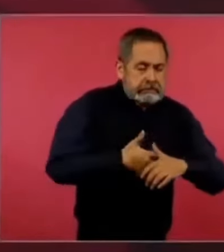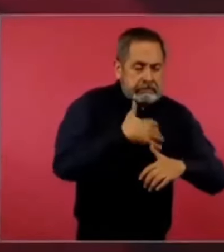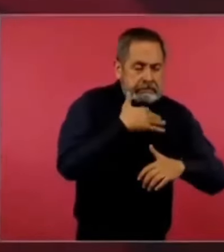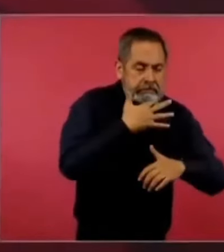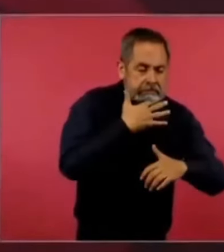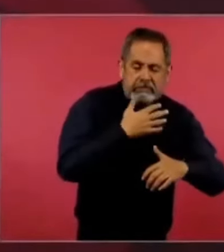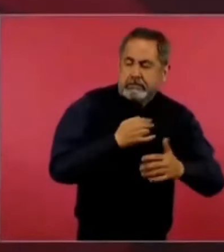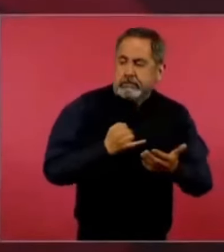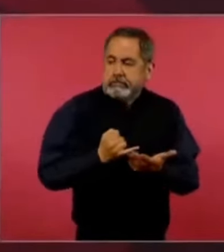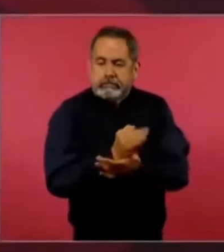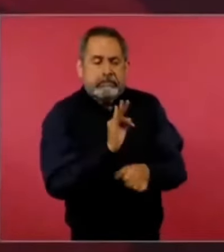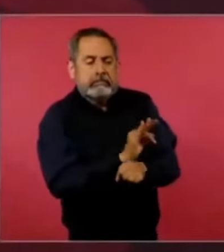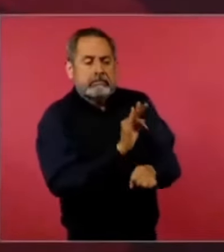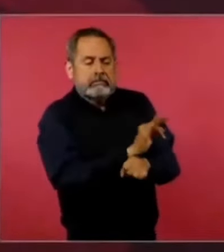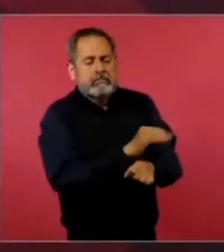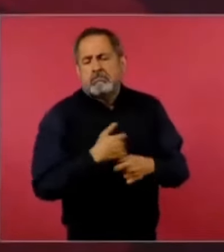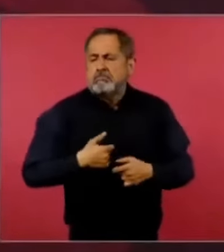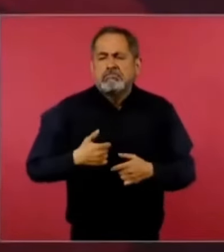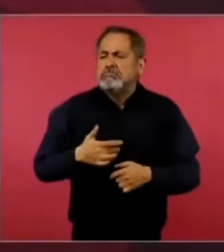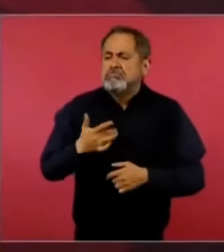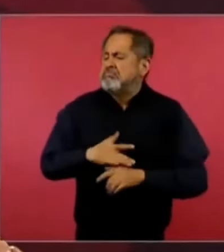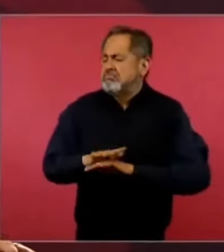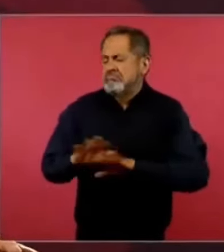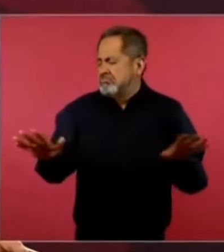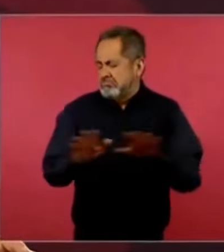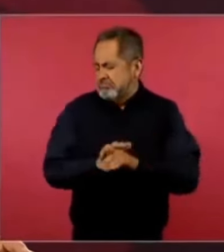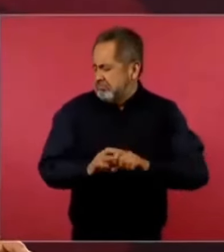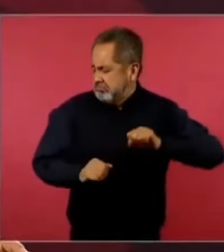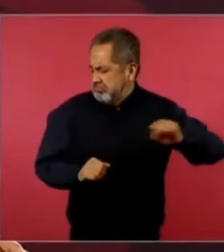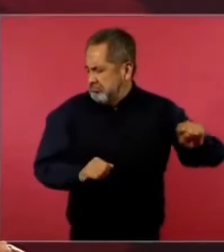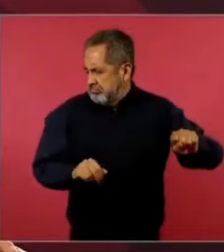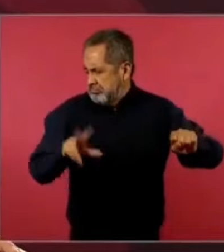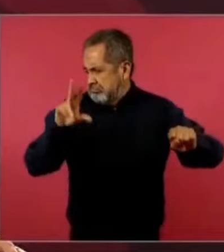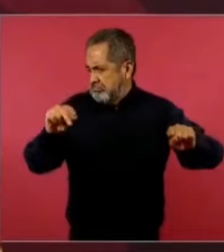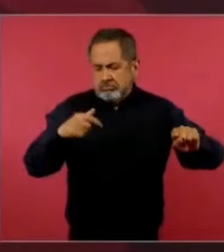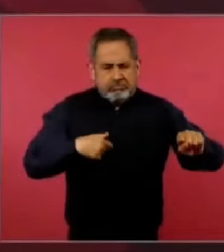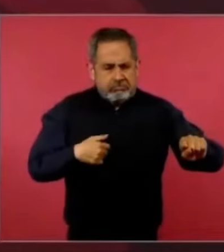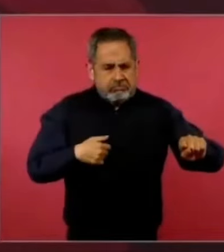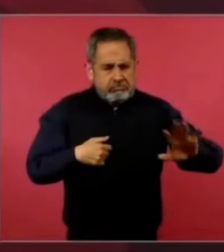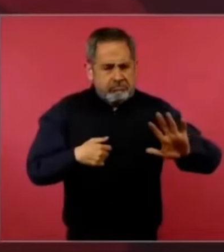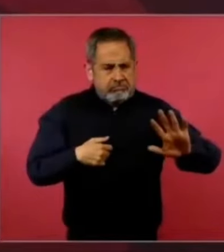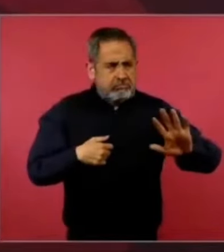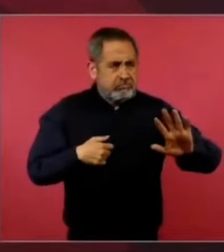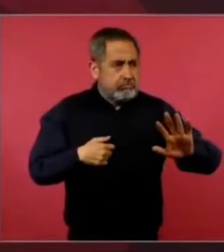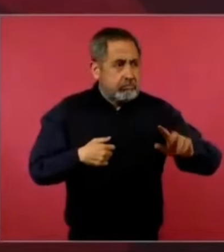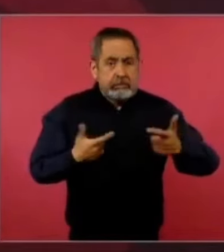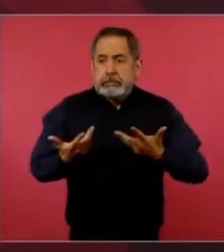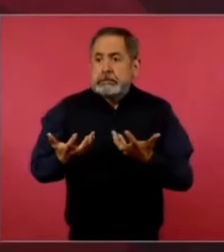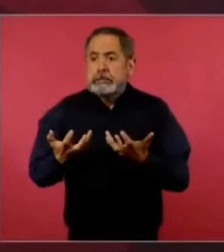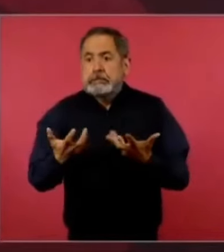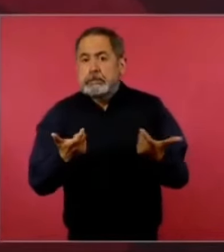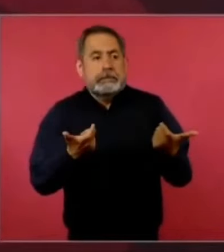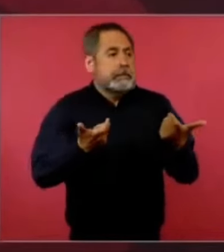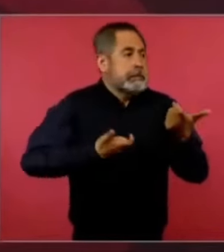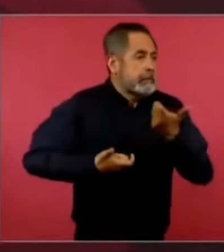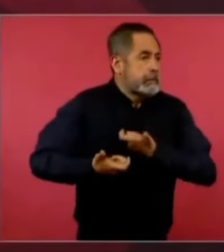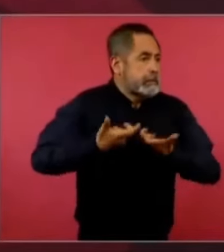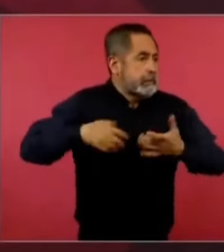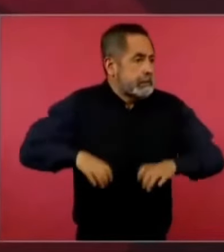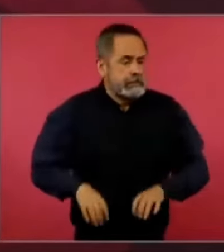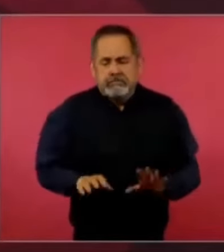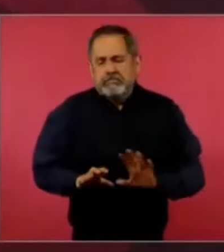Y no es mi propósito principal el dinero, sino